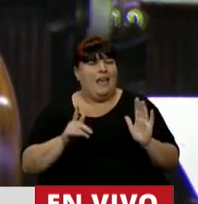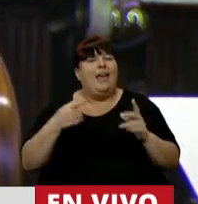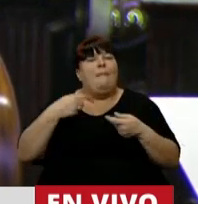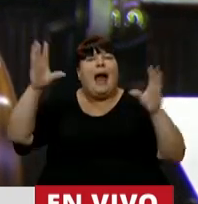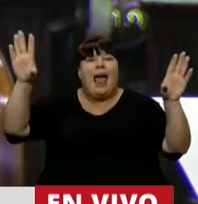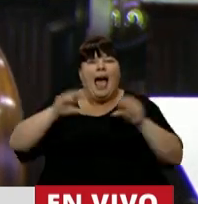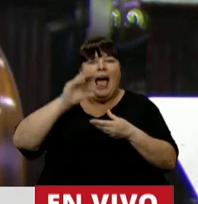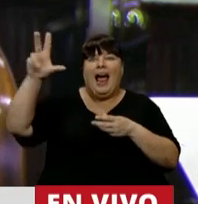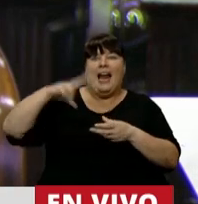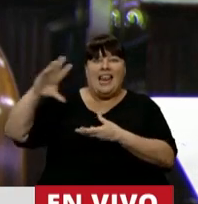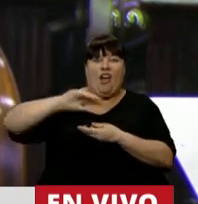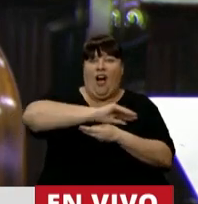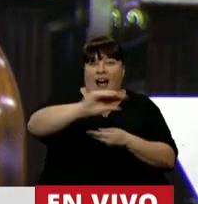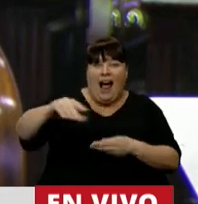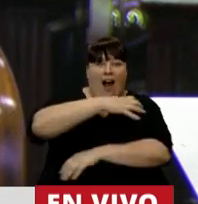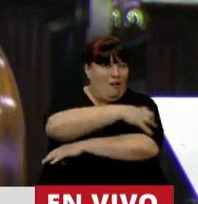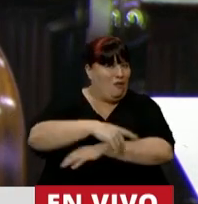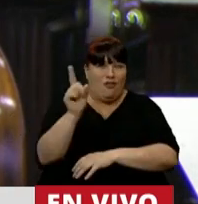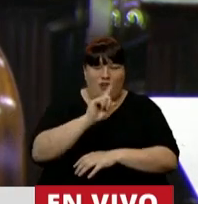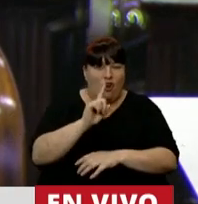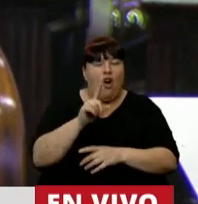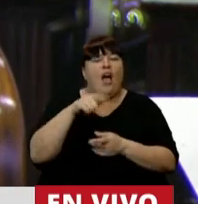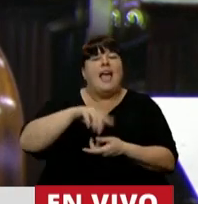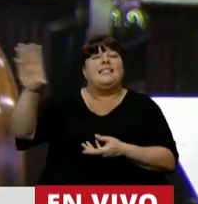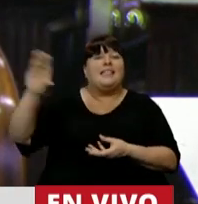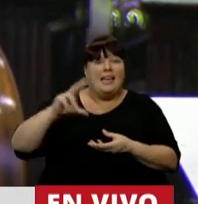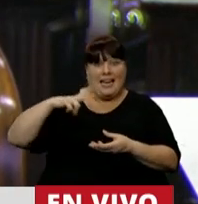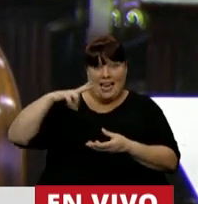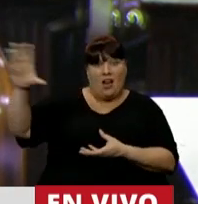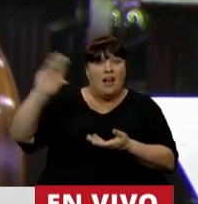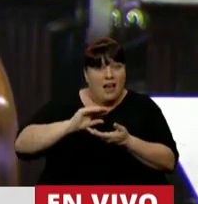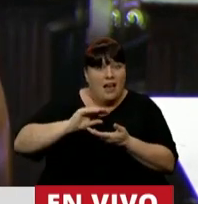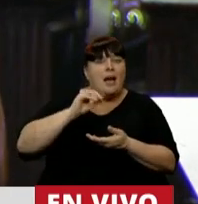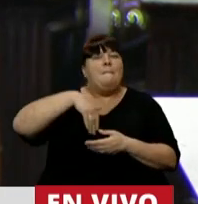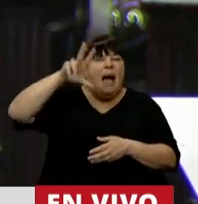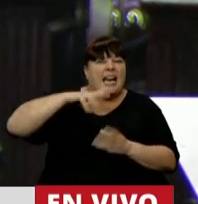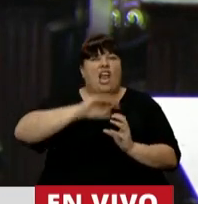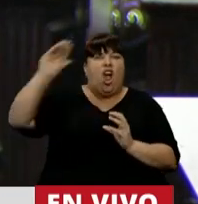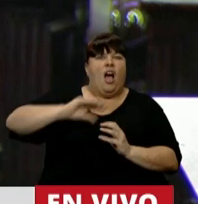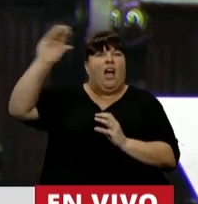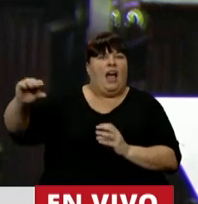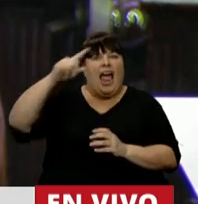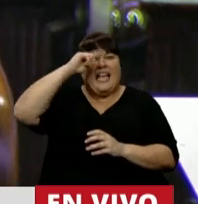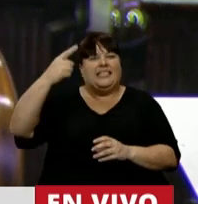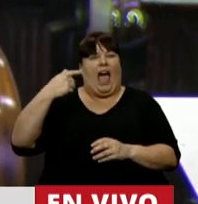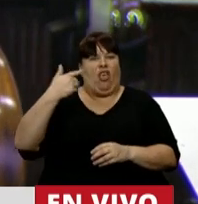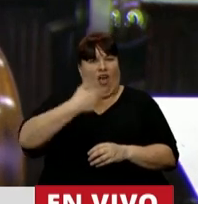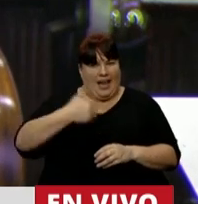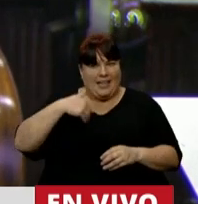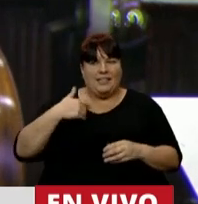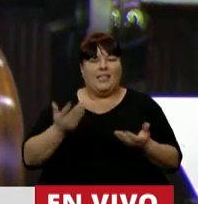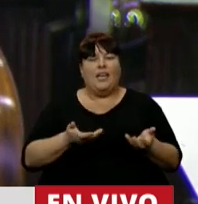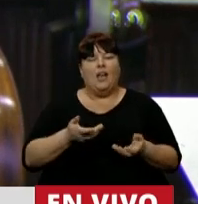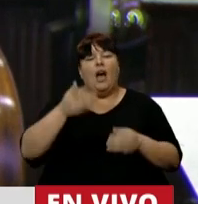redistribución de los que más tienen a los que menos tienen. Hay una redistribución de los que más tienen al que más tiene el Estado Nacional Argentino,